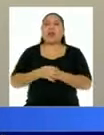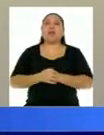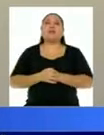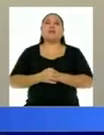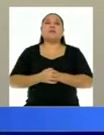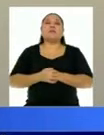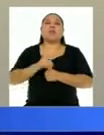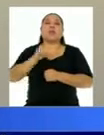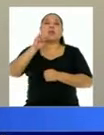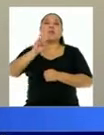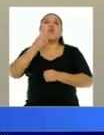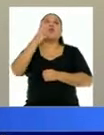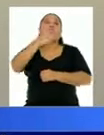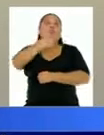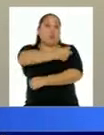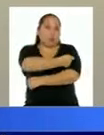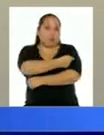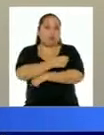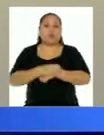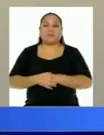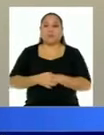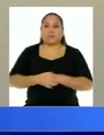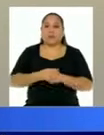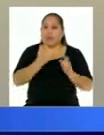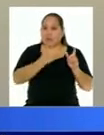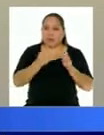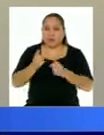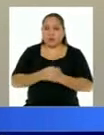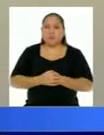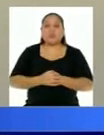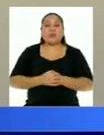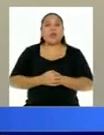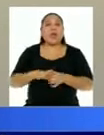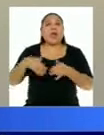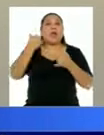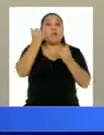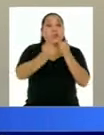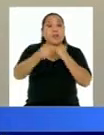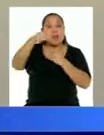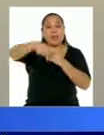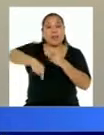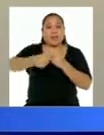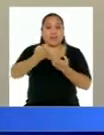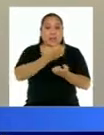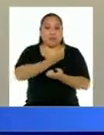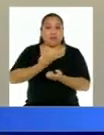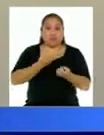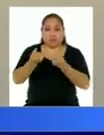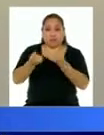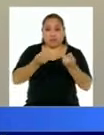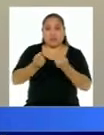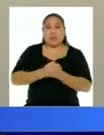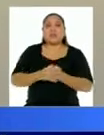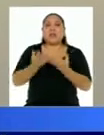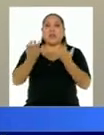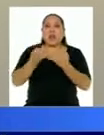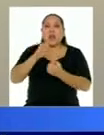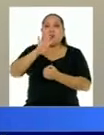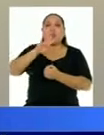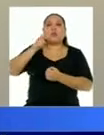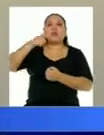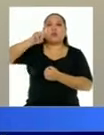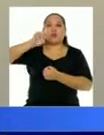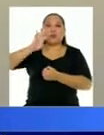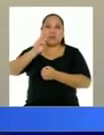inmunizados con la segunda dosis. Al final del gobierno se espera tener cuatro millones seiscientos cincuenta